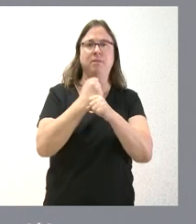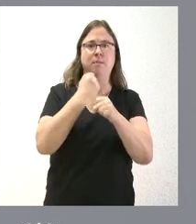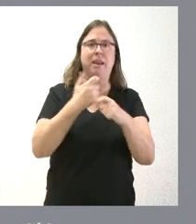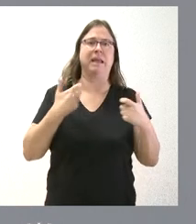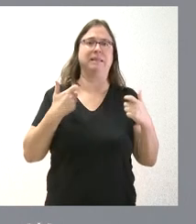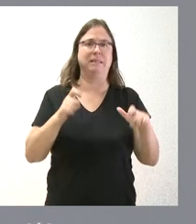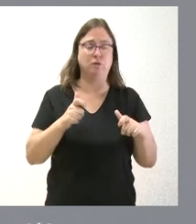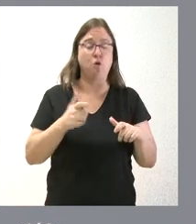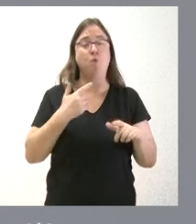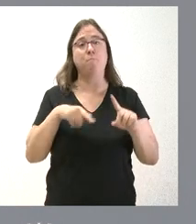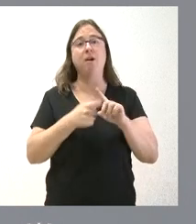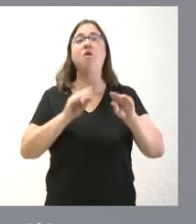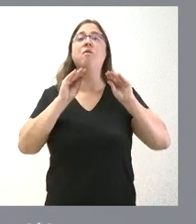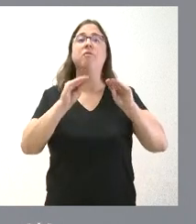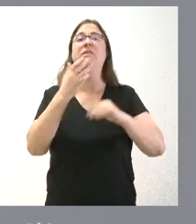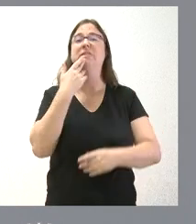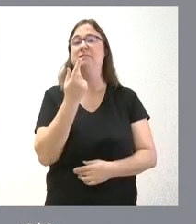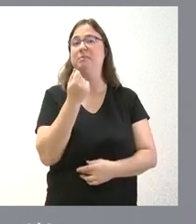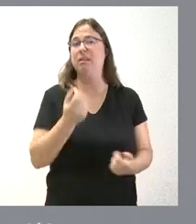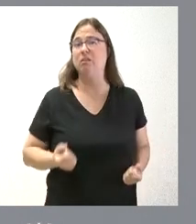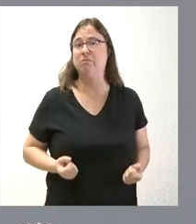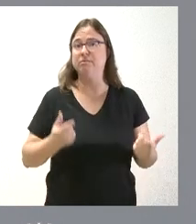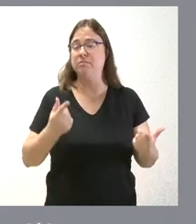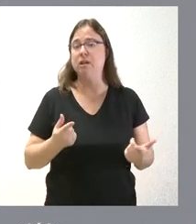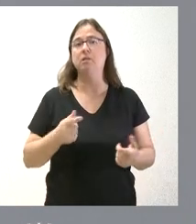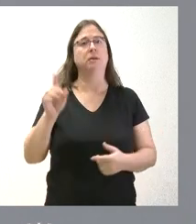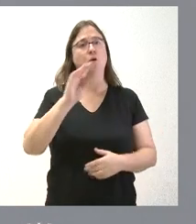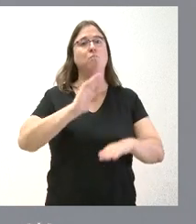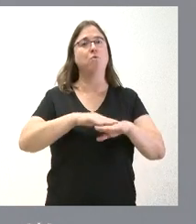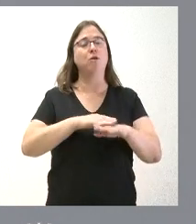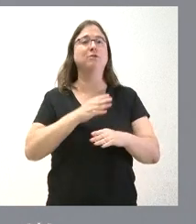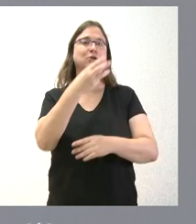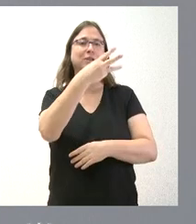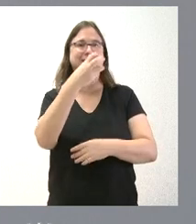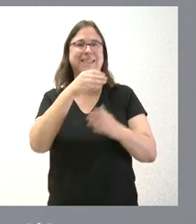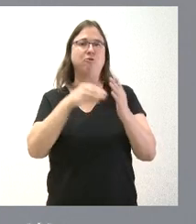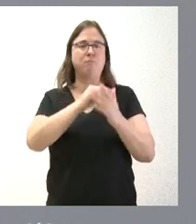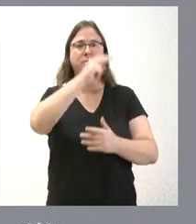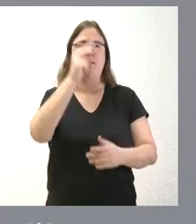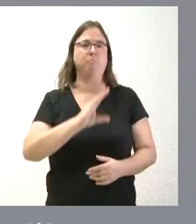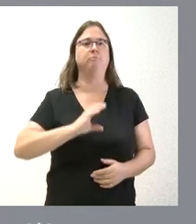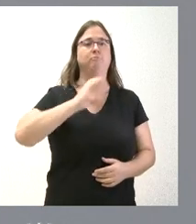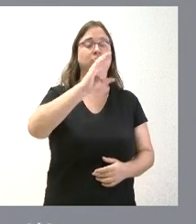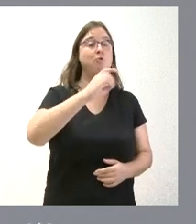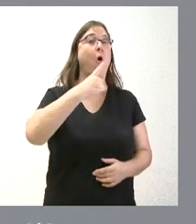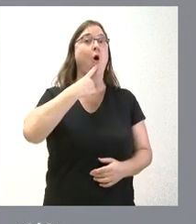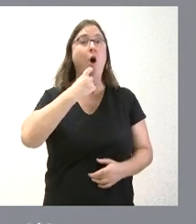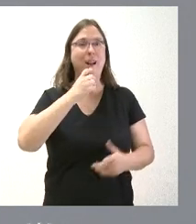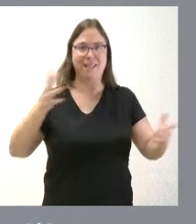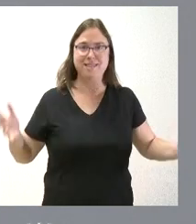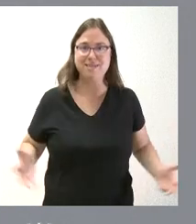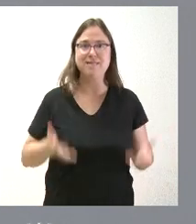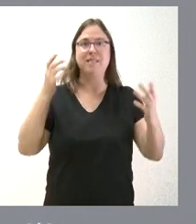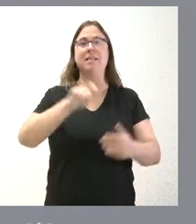sector y a esa formación el coste del acceso a la misma. Para eso se ponen estos 300.000 euros. Y ojalá y desde aquí animamos que aquellas